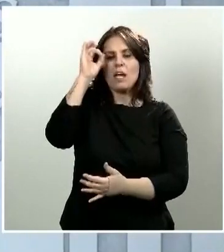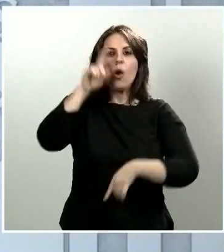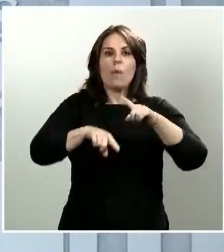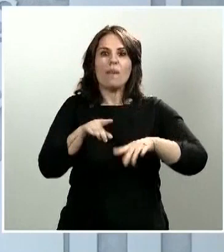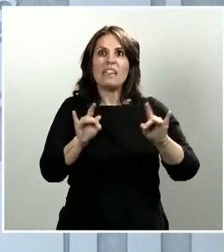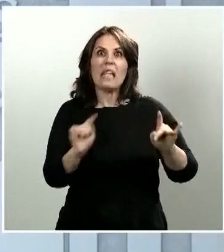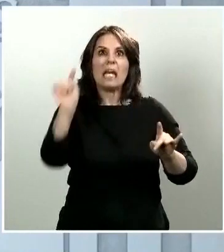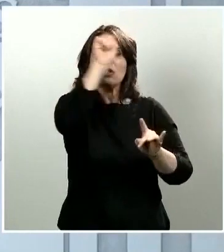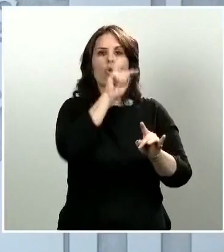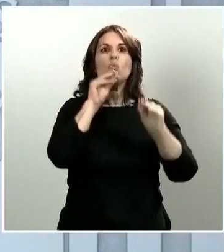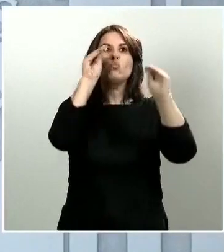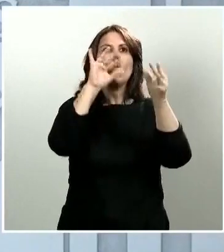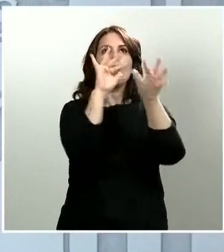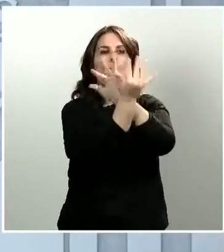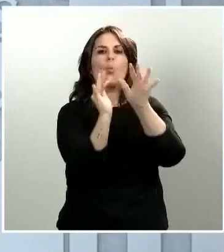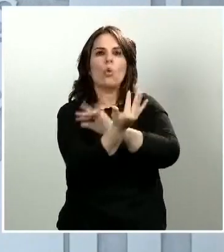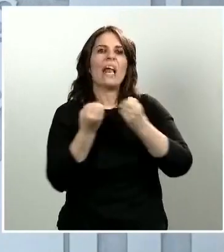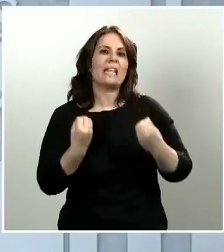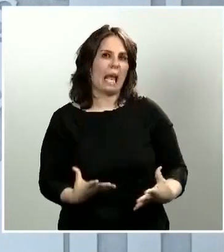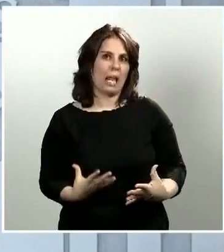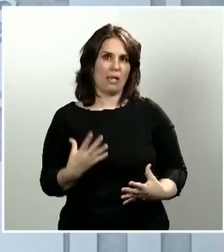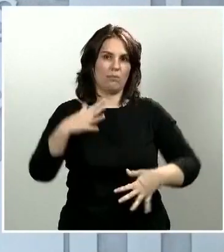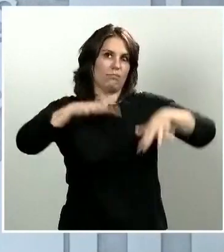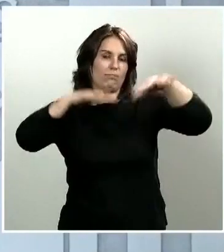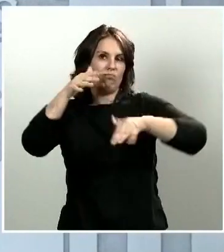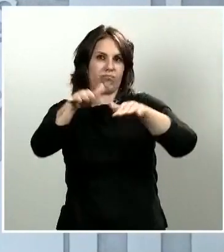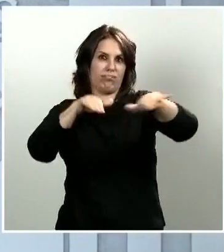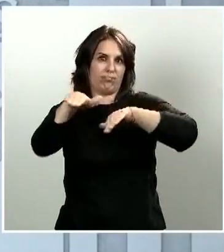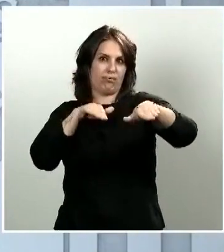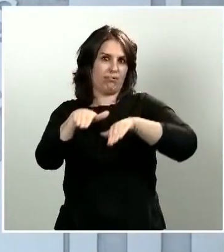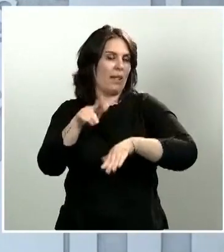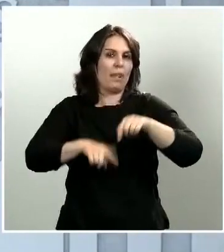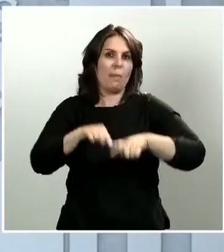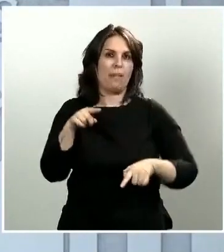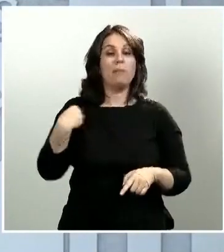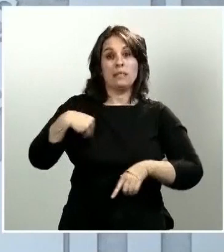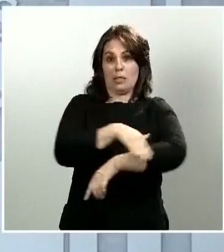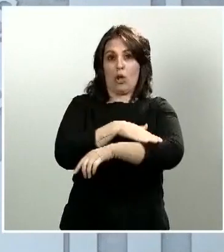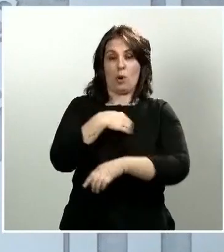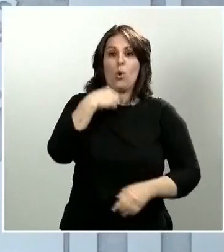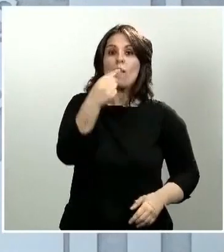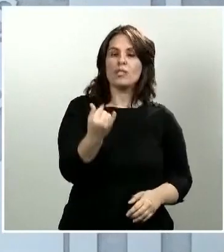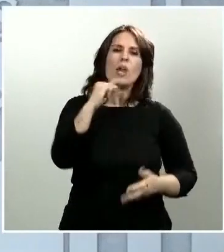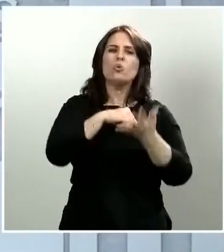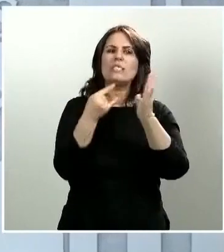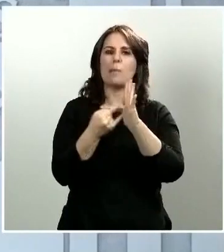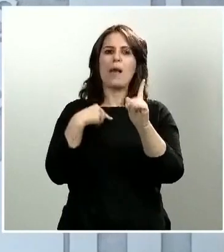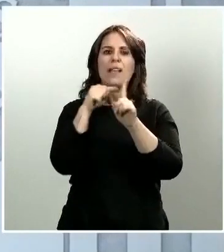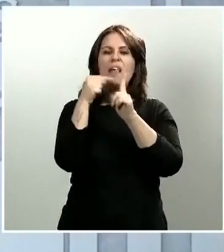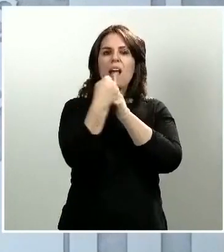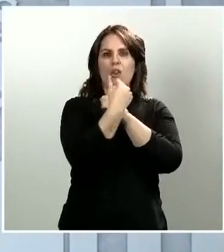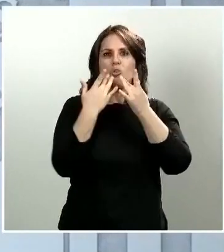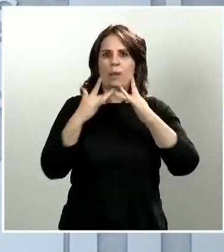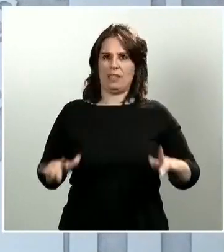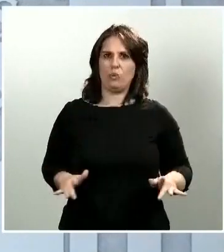ustedes que, como anunció el presidente del Gobierno, esto se va a regir por un sistema de marcadores, de indicadores, objetivos, que va a